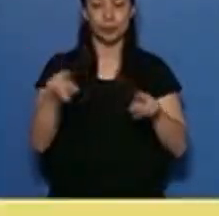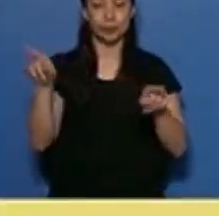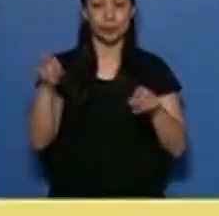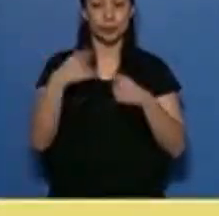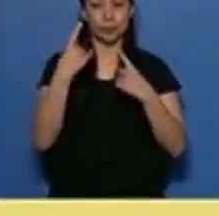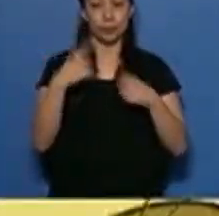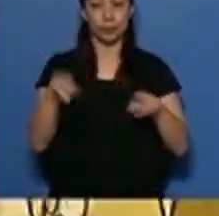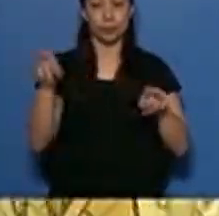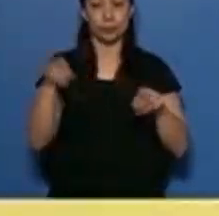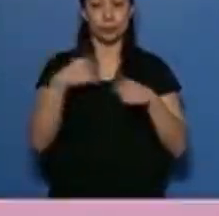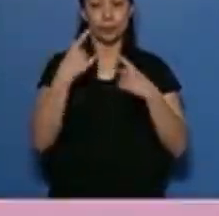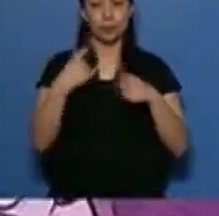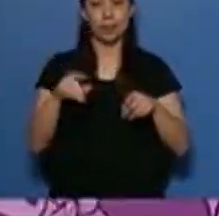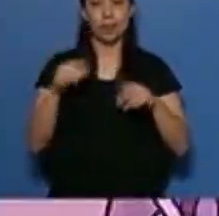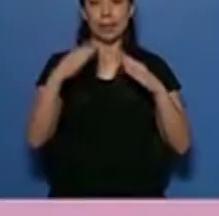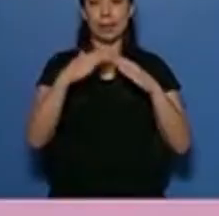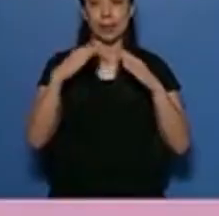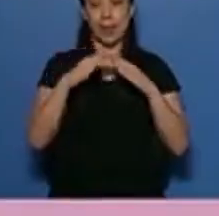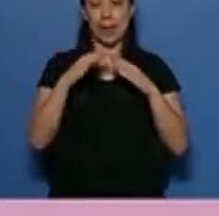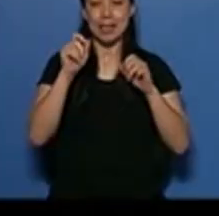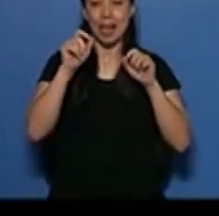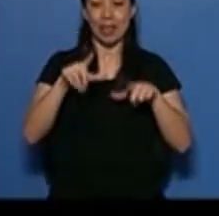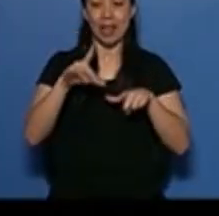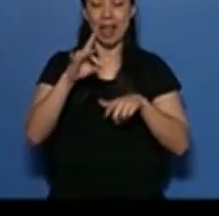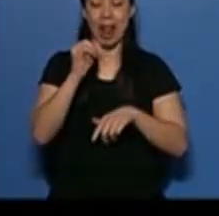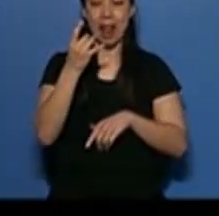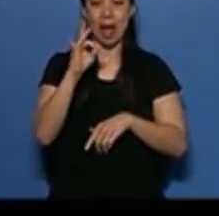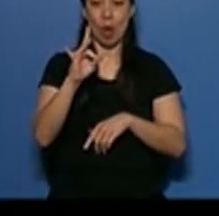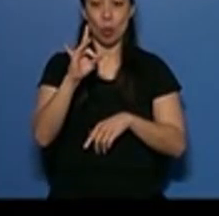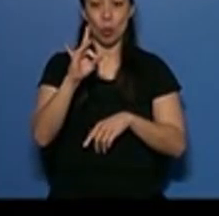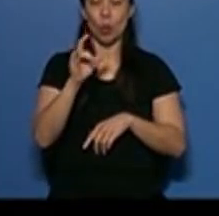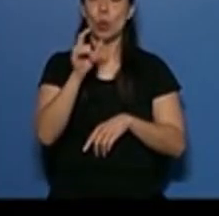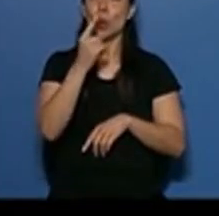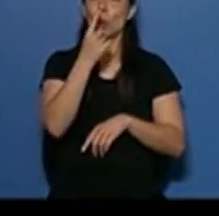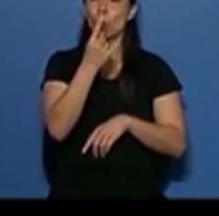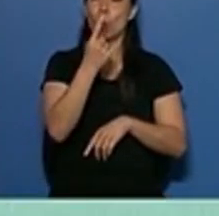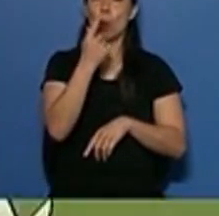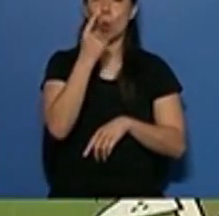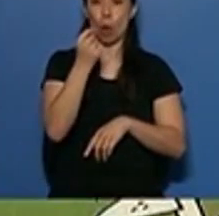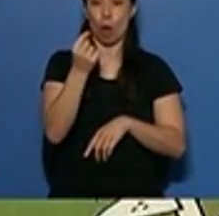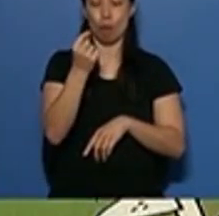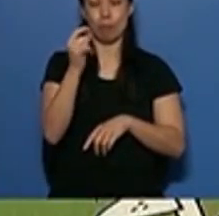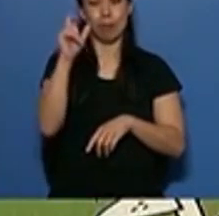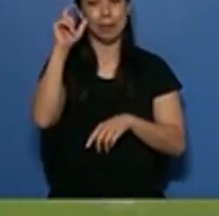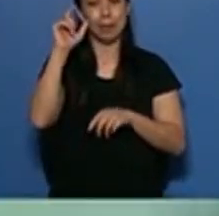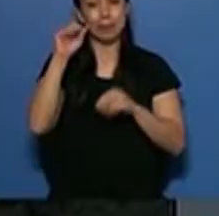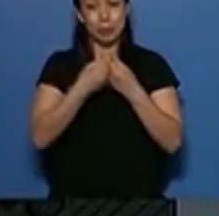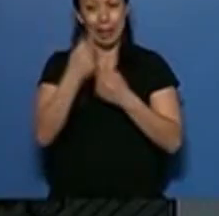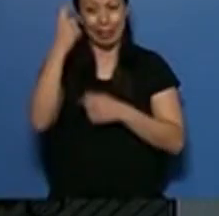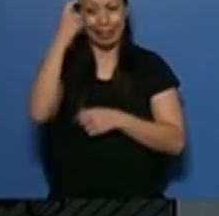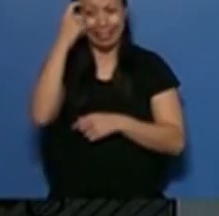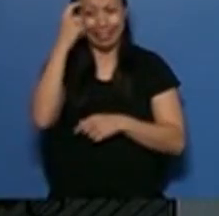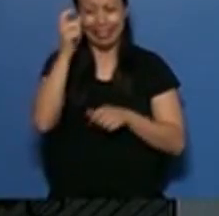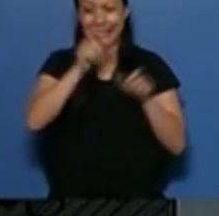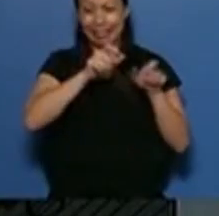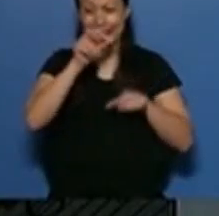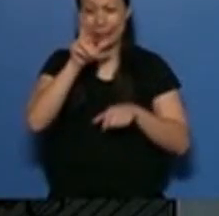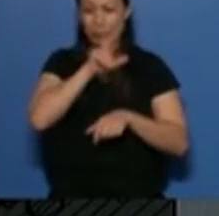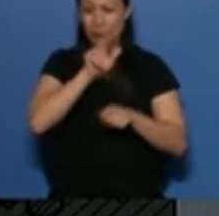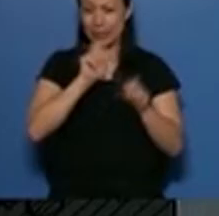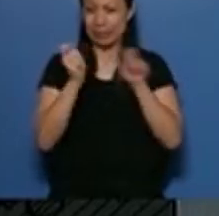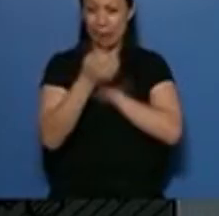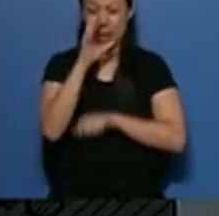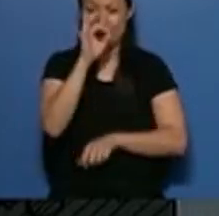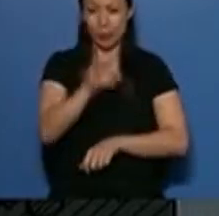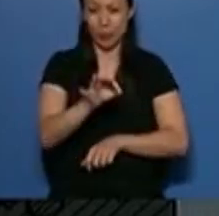amor. Esto es Loud House, esto es Loud House. Un chico, diez chicas, jamás lo cambiarían. La, la,